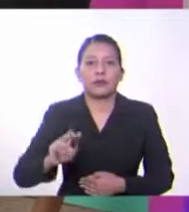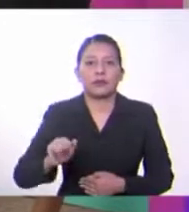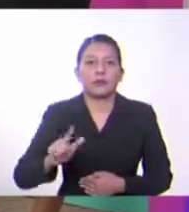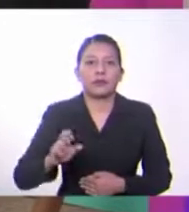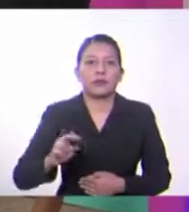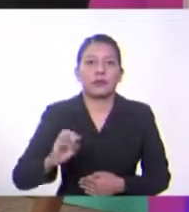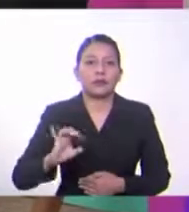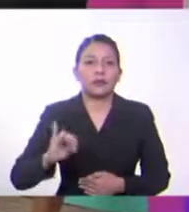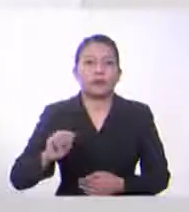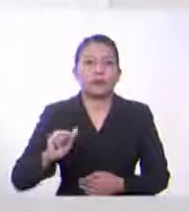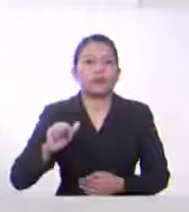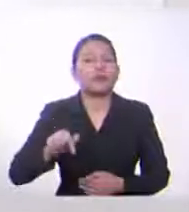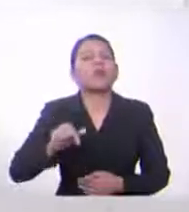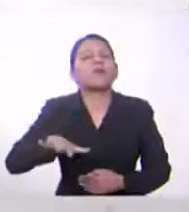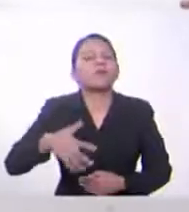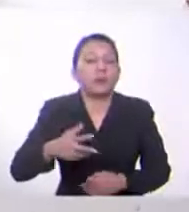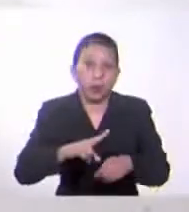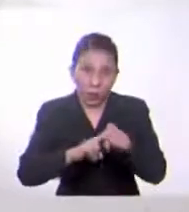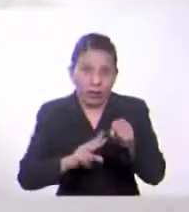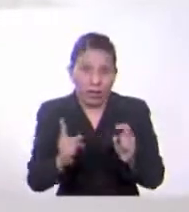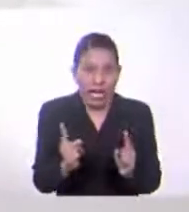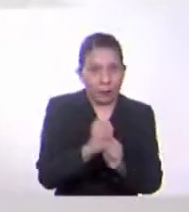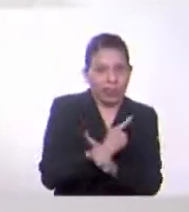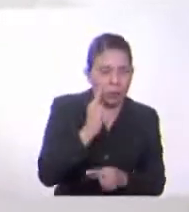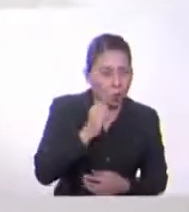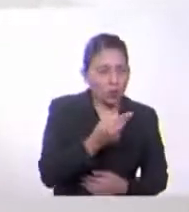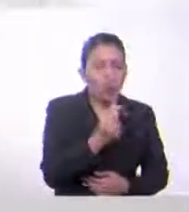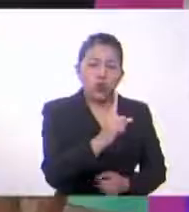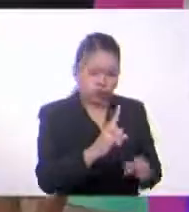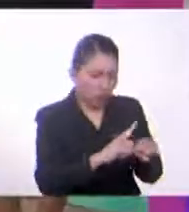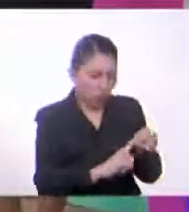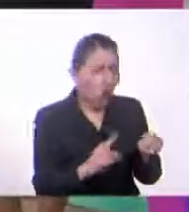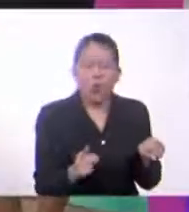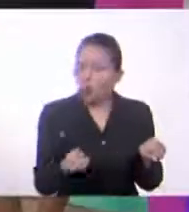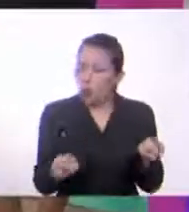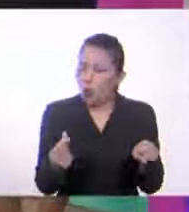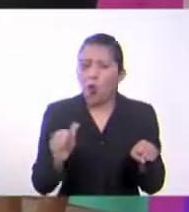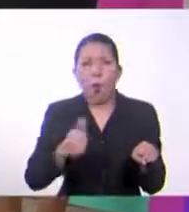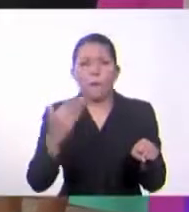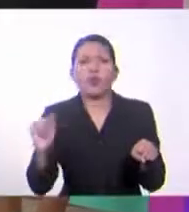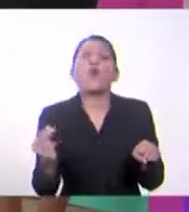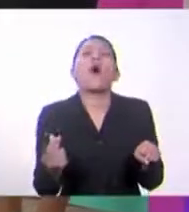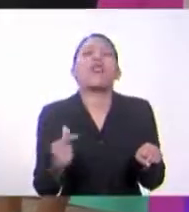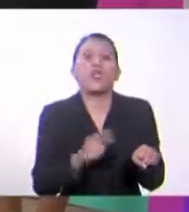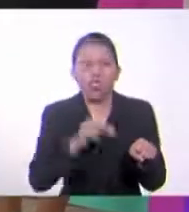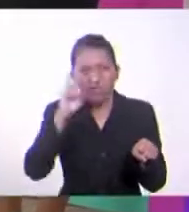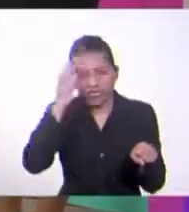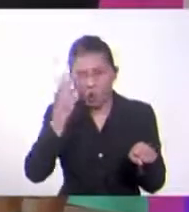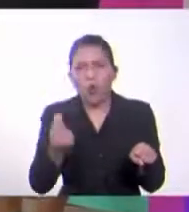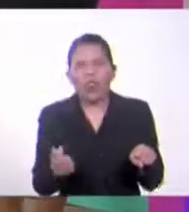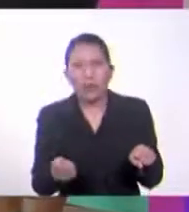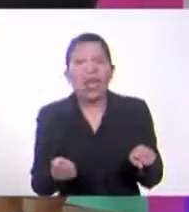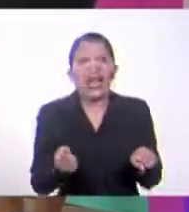pega la paginita. Sí. Eso. Listo. Y, ¿con eso qué encontrábamos?